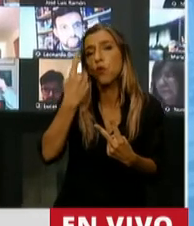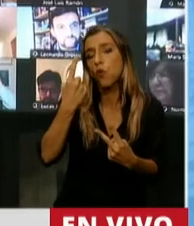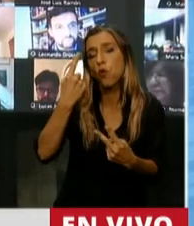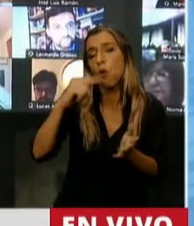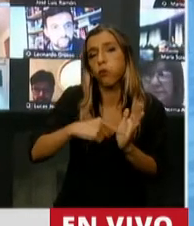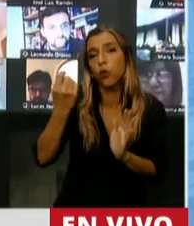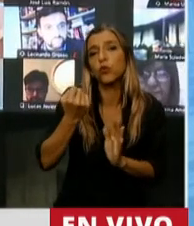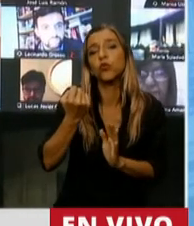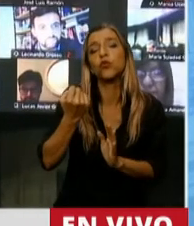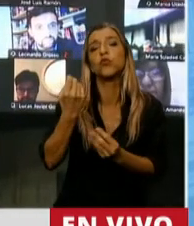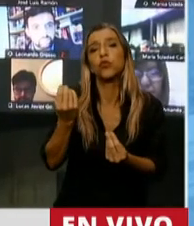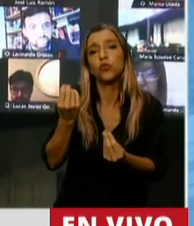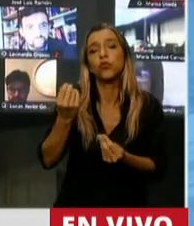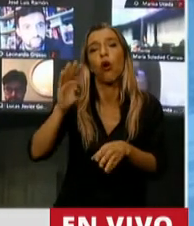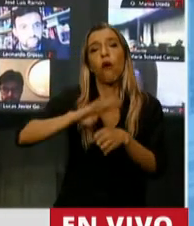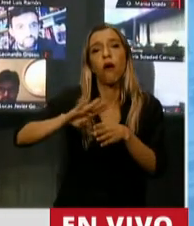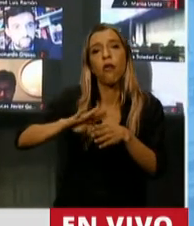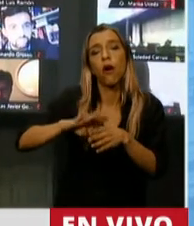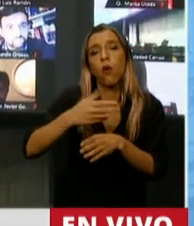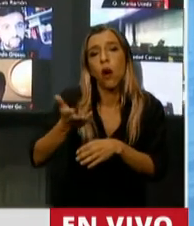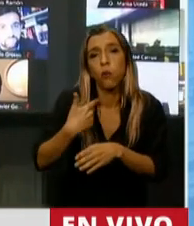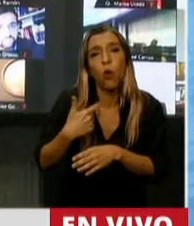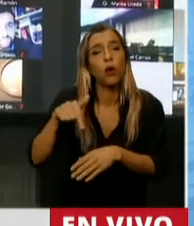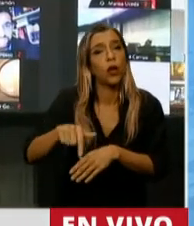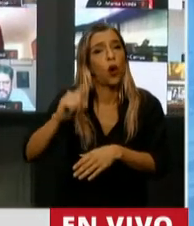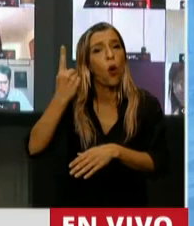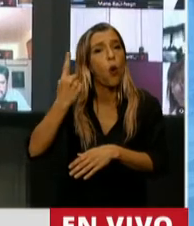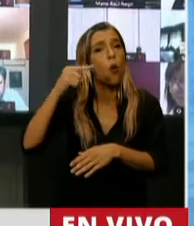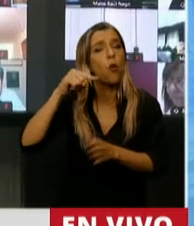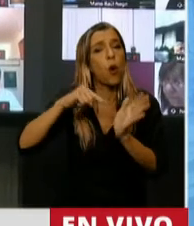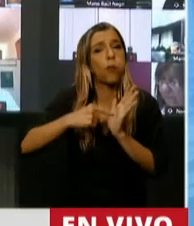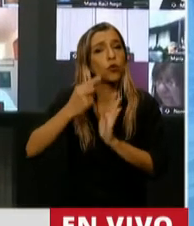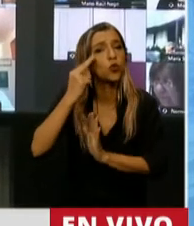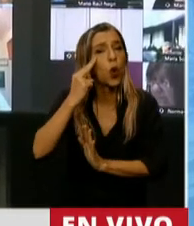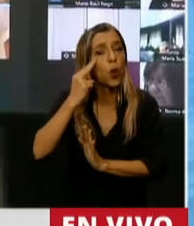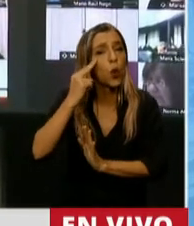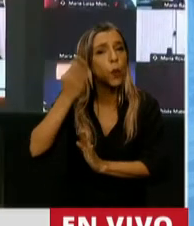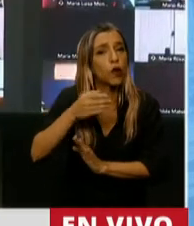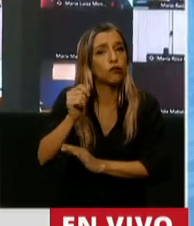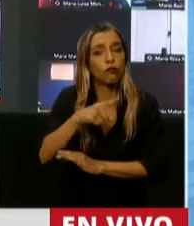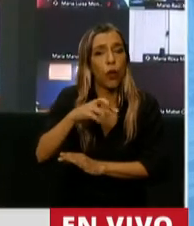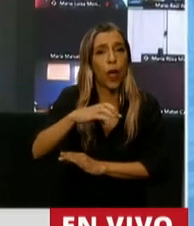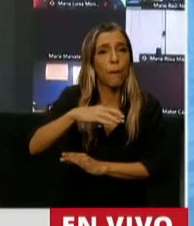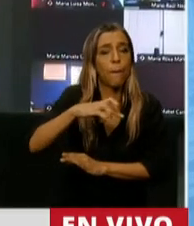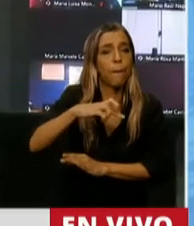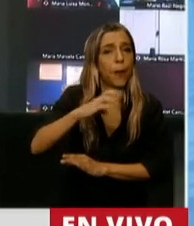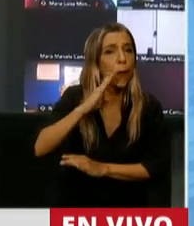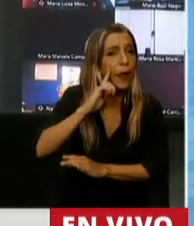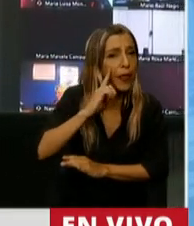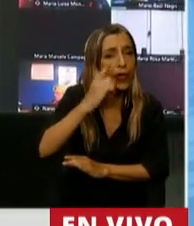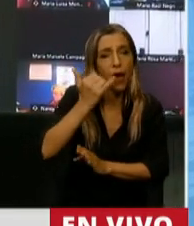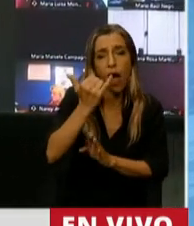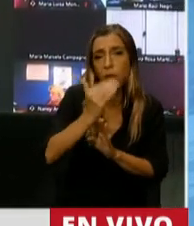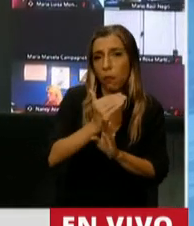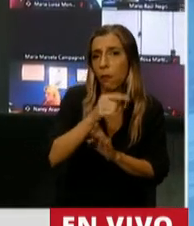pública hay una baja del 1.9 del PBI. Y justamente a la inversa del 1